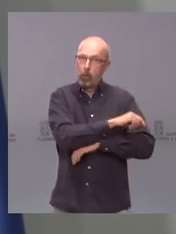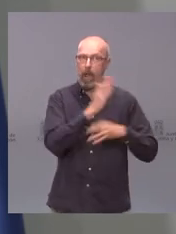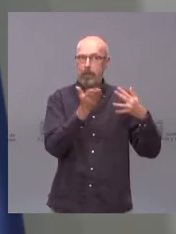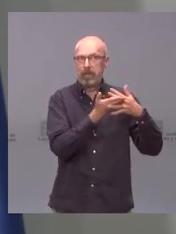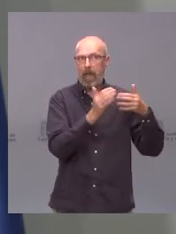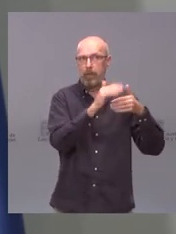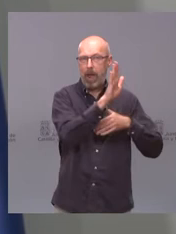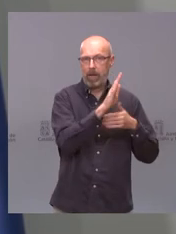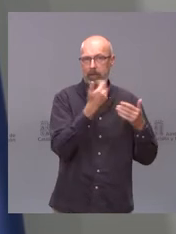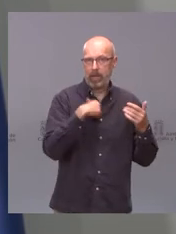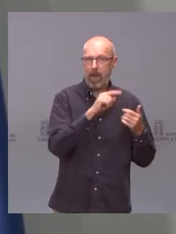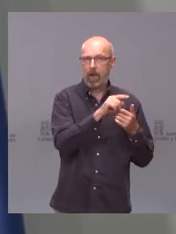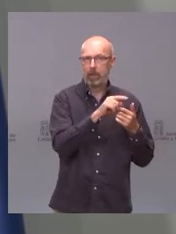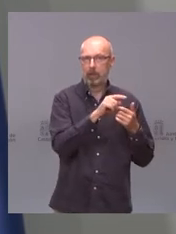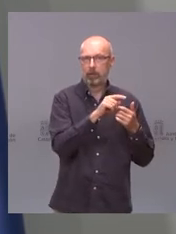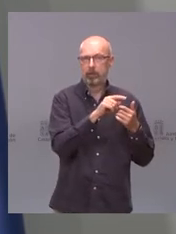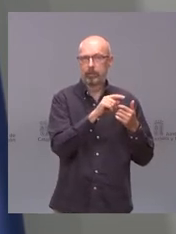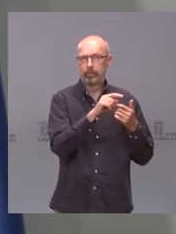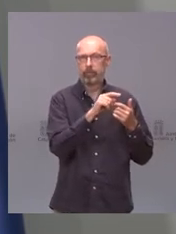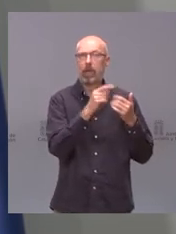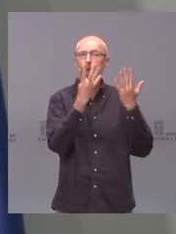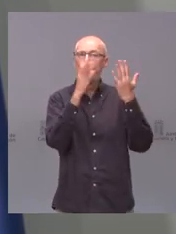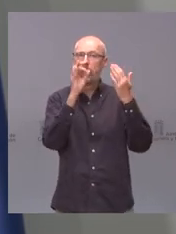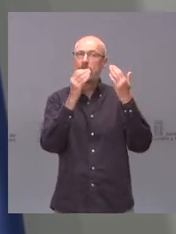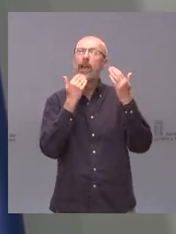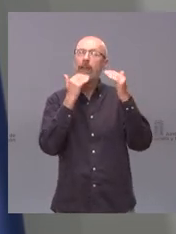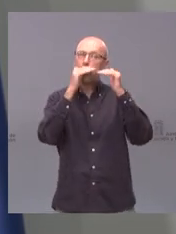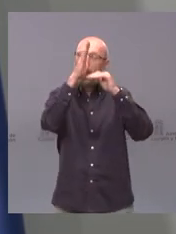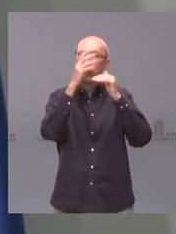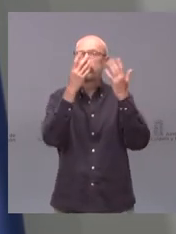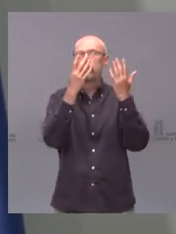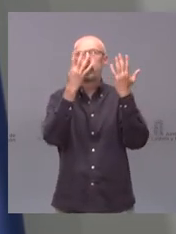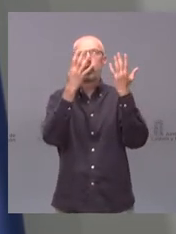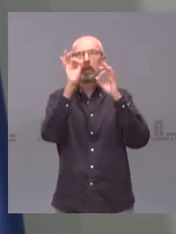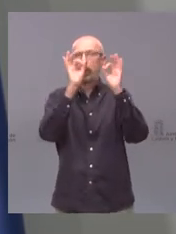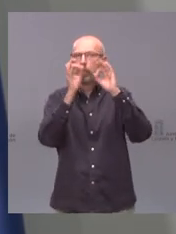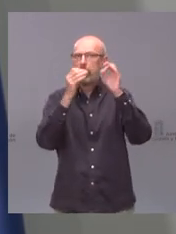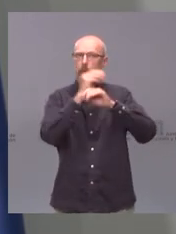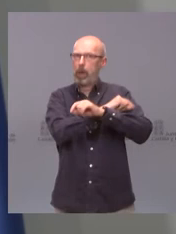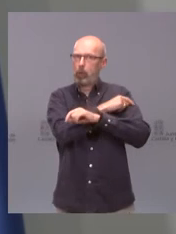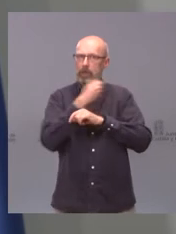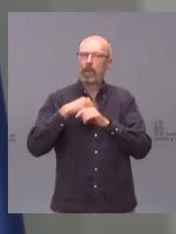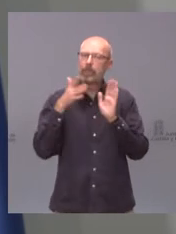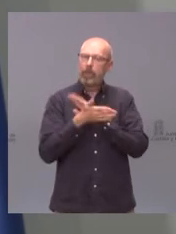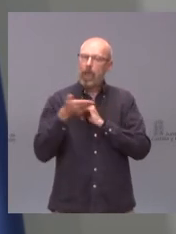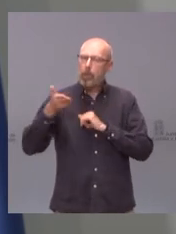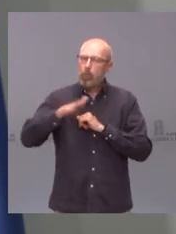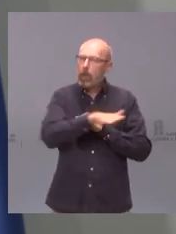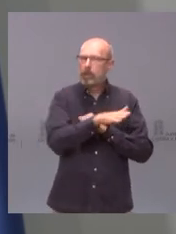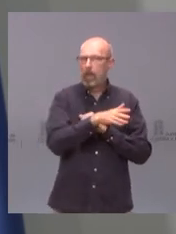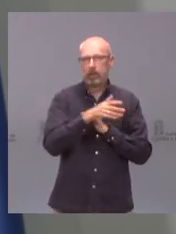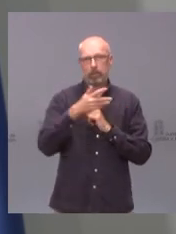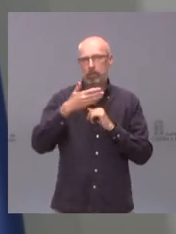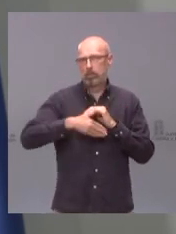el 90 y tantos por ciento de los mayores de 90 nos permita una reducción de la mortalidad muy importante en el caso